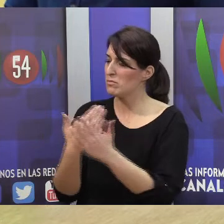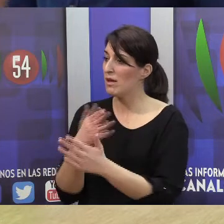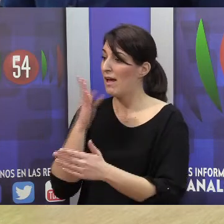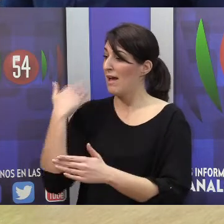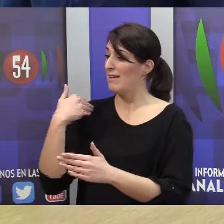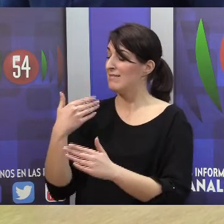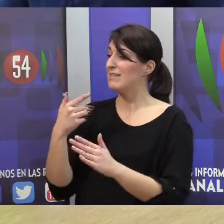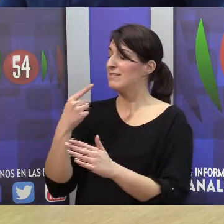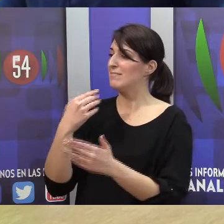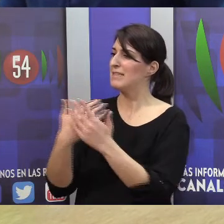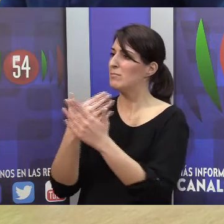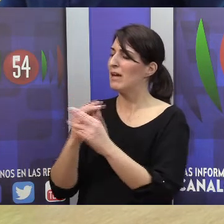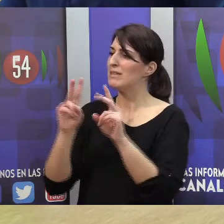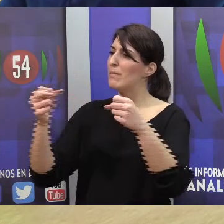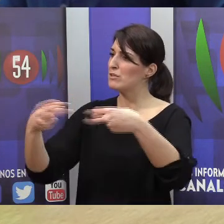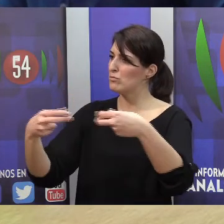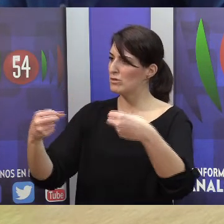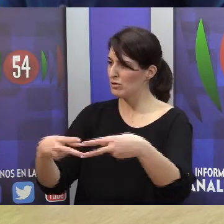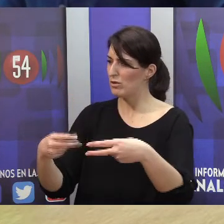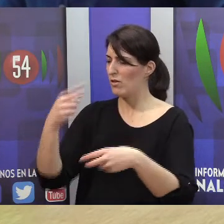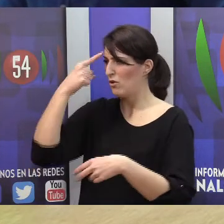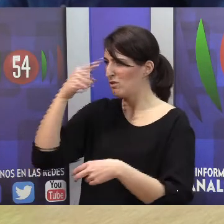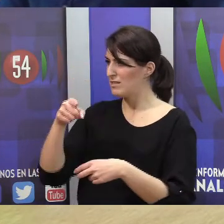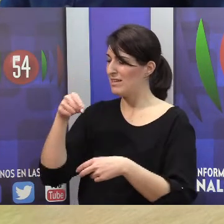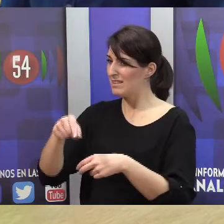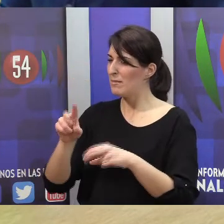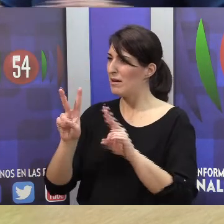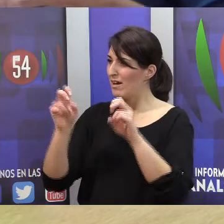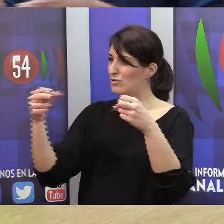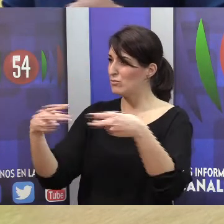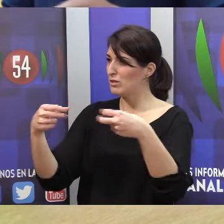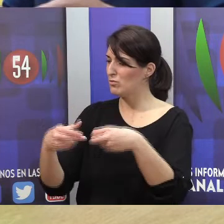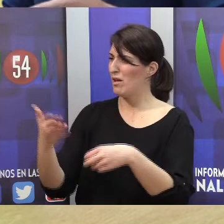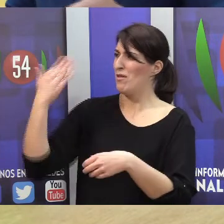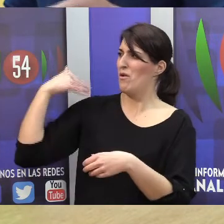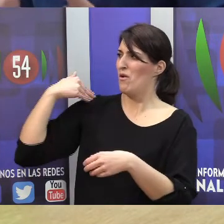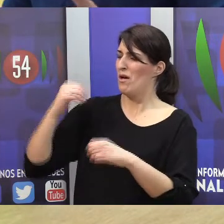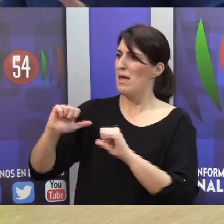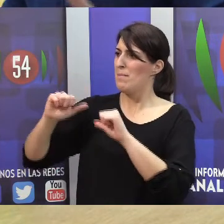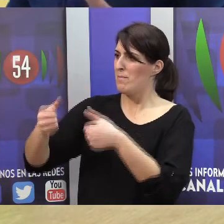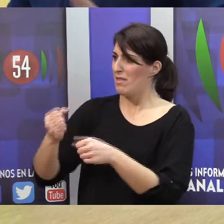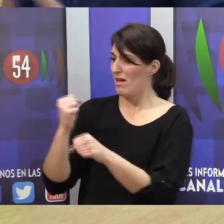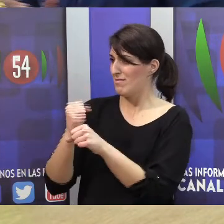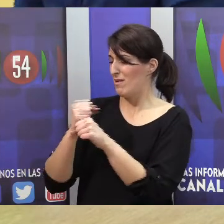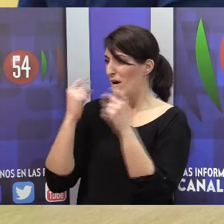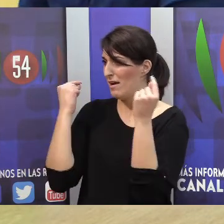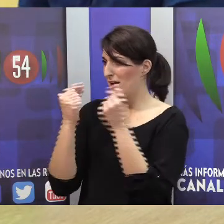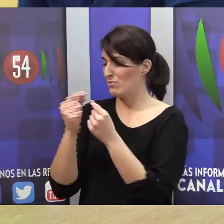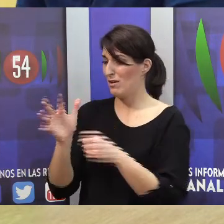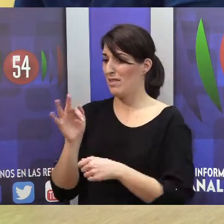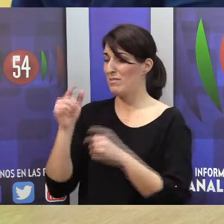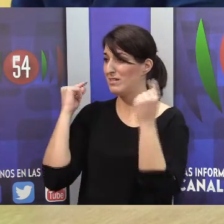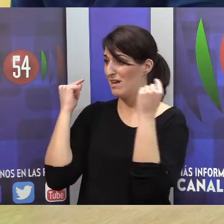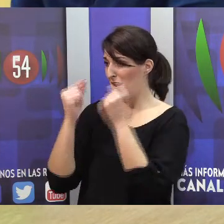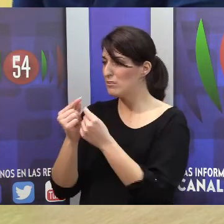inmersos, y ya desde hace bastante tiempo precisamente en este acometido, hasta el punto de que hoy en día la asociación es también un referente, podemos decir, en este